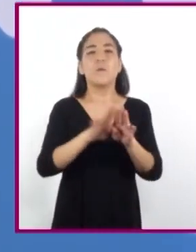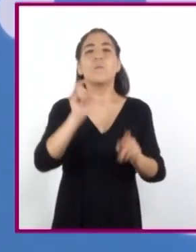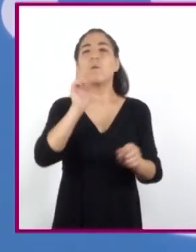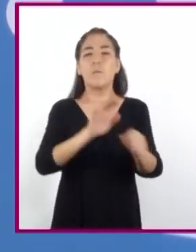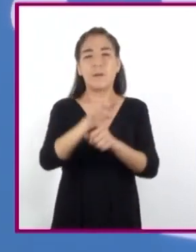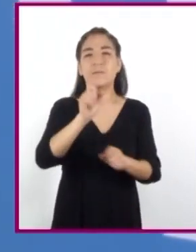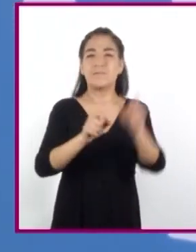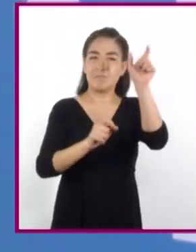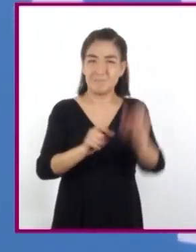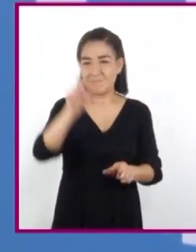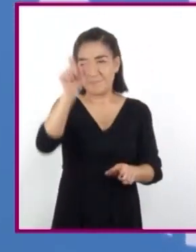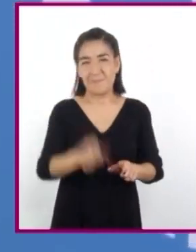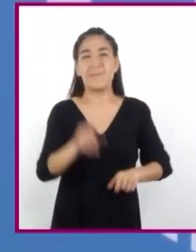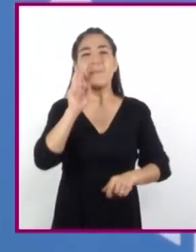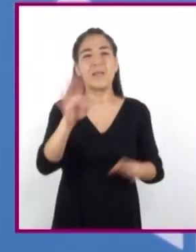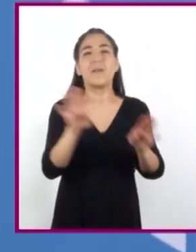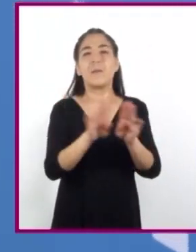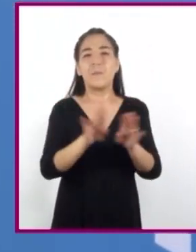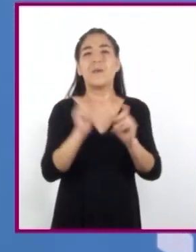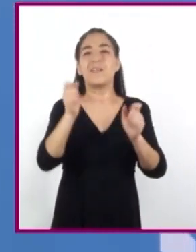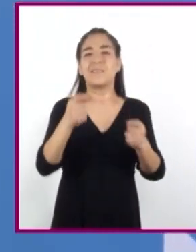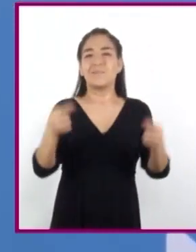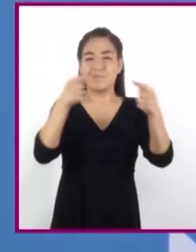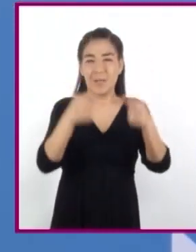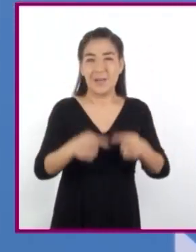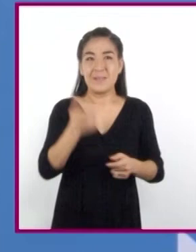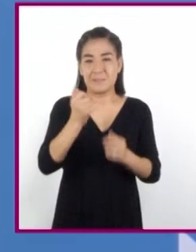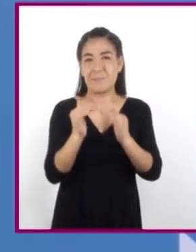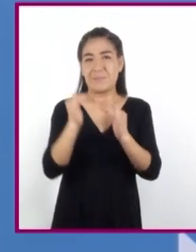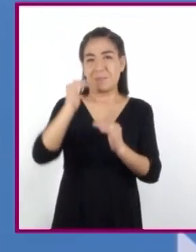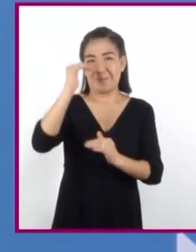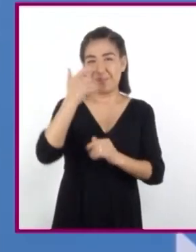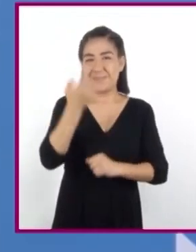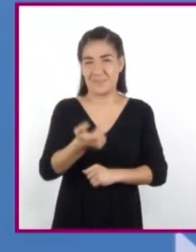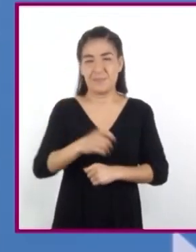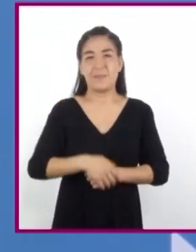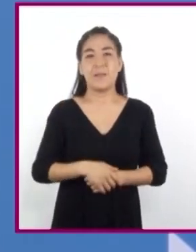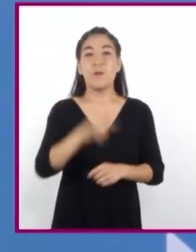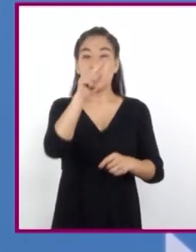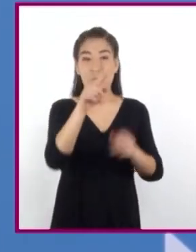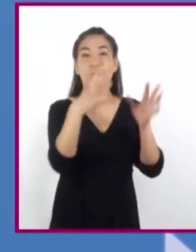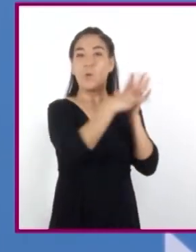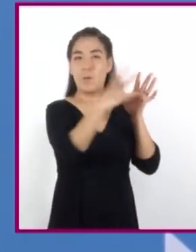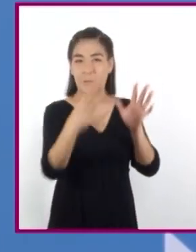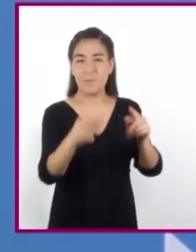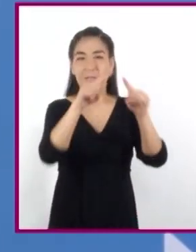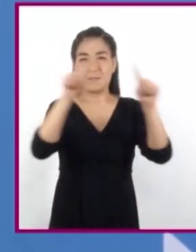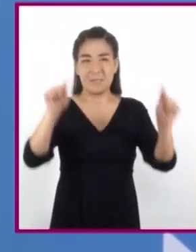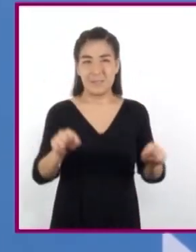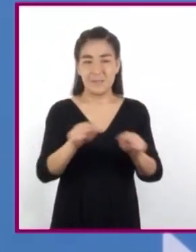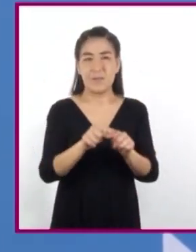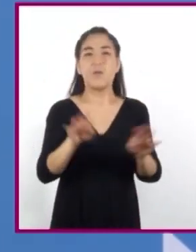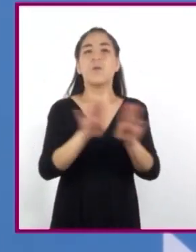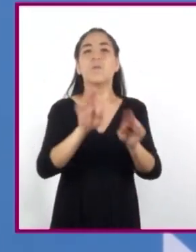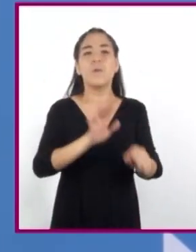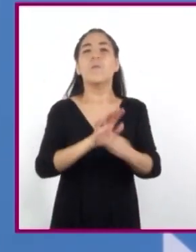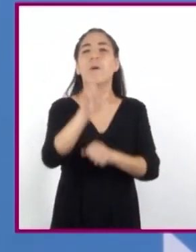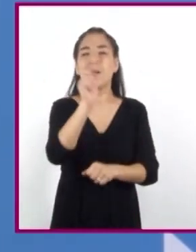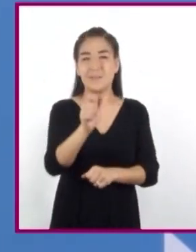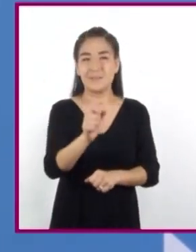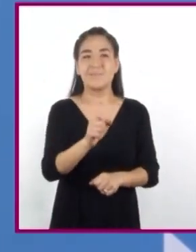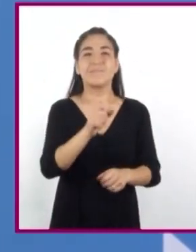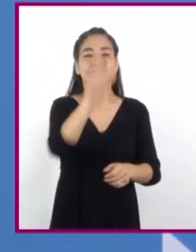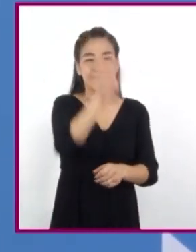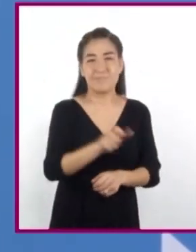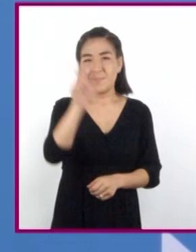tabla de variación para darle seguimiento al incremento de su capital. Copien la tabla y completen obteniendo los datos por medio de